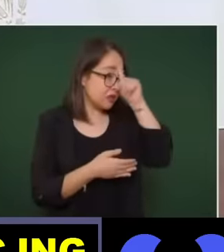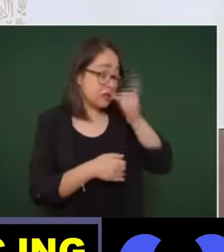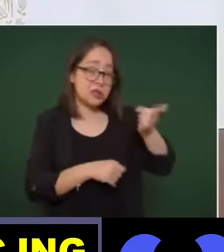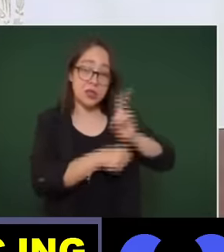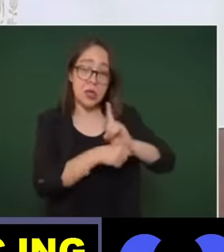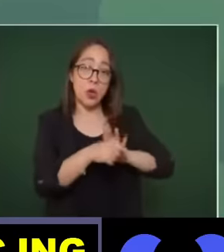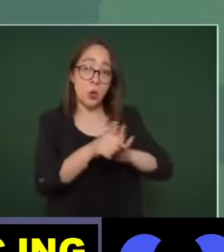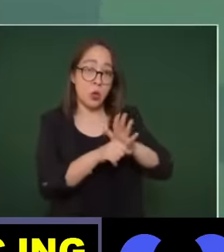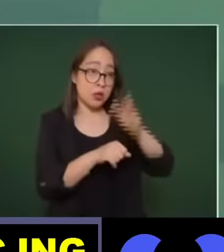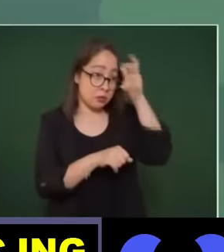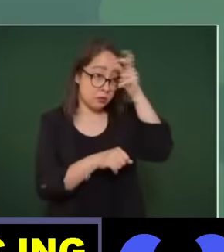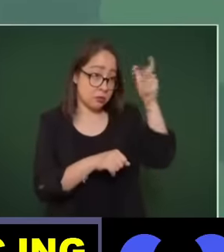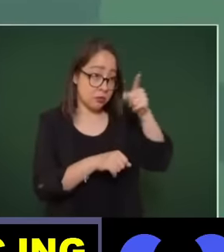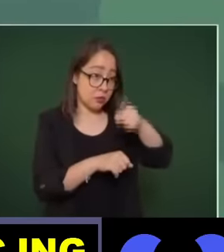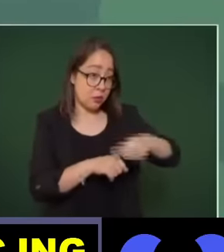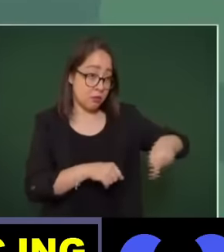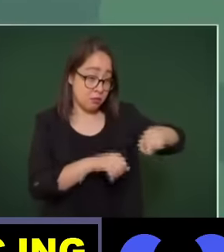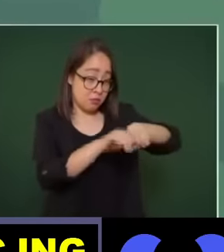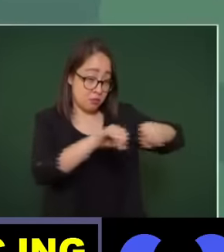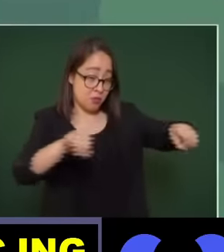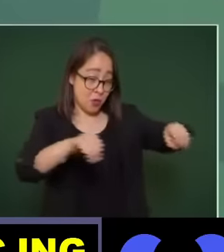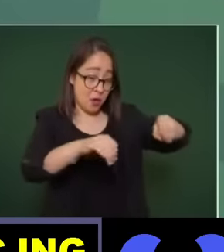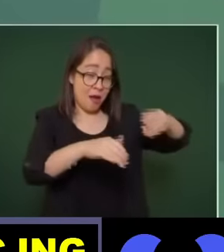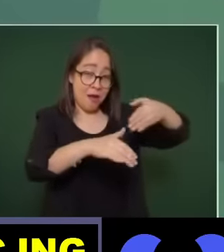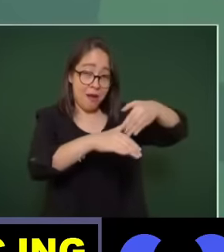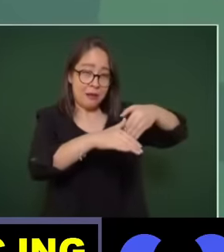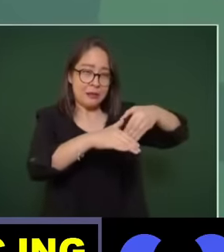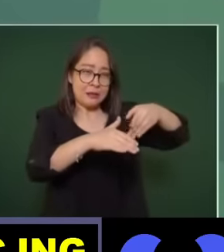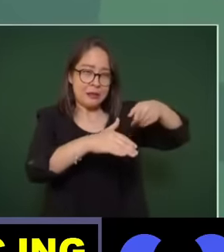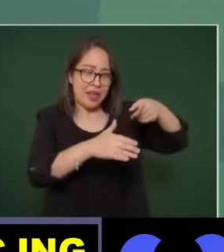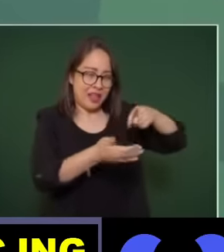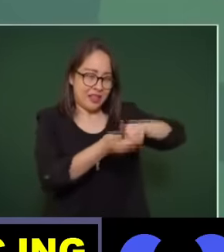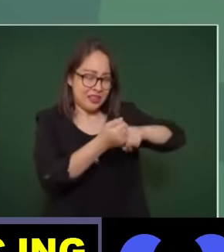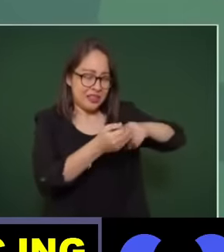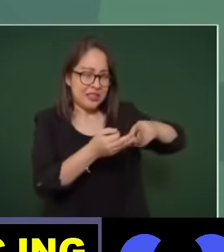entre Aguarilpan y Hidalgo esa me dolió mucho